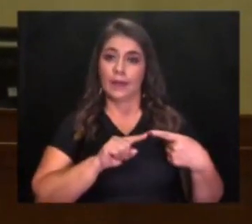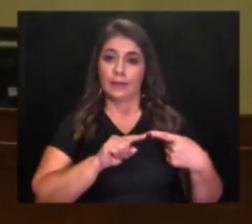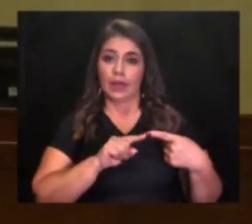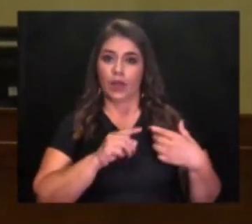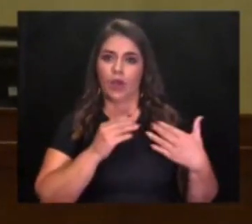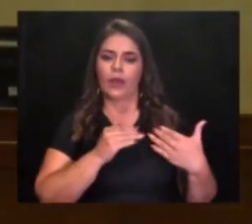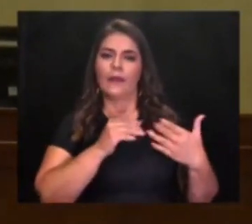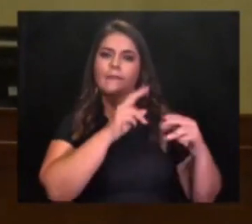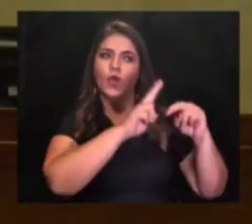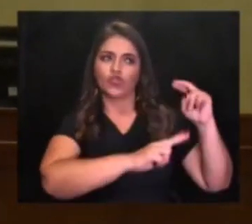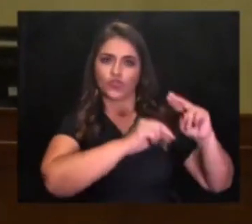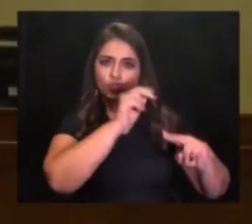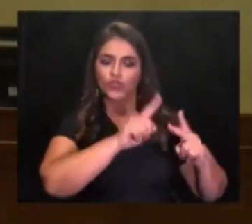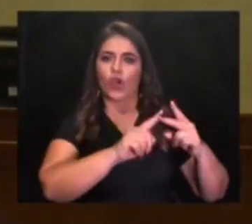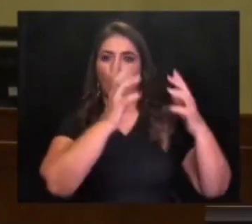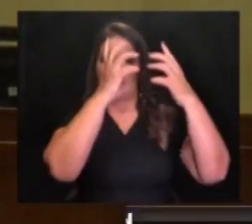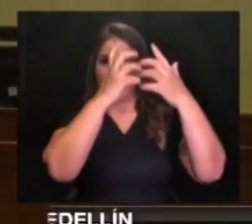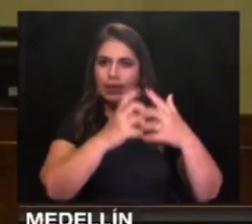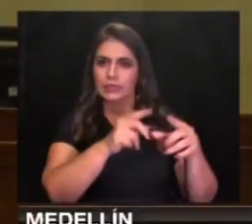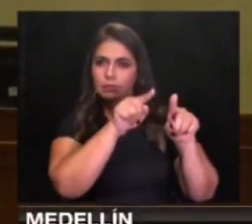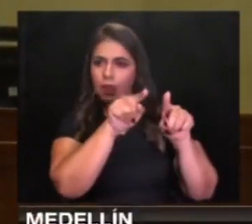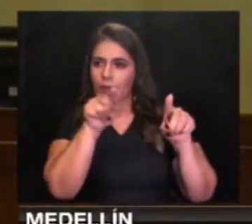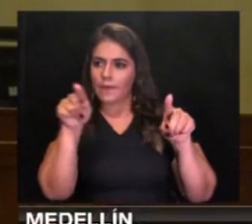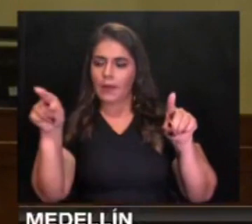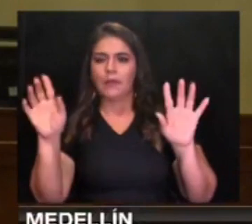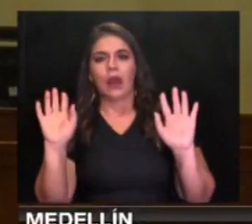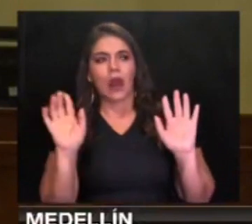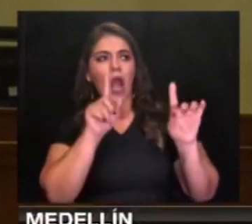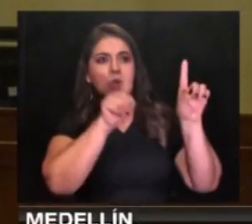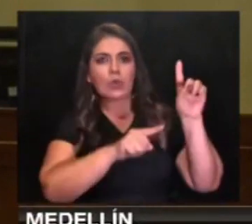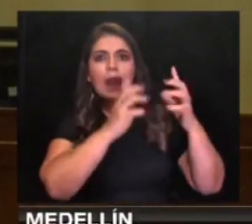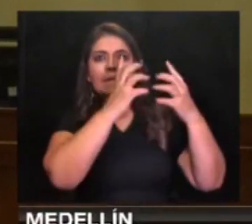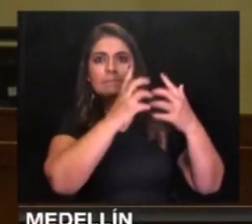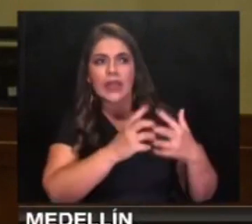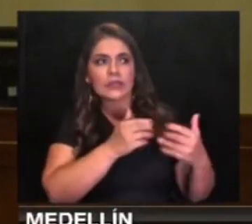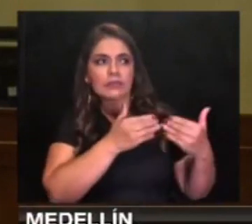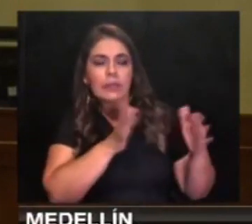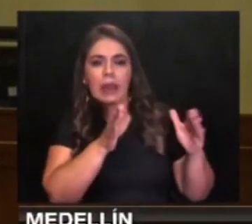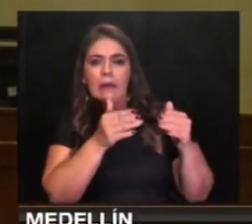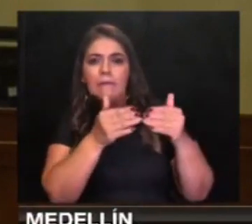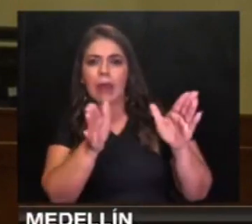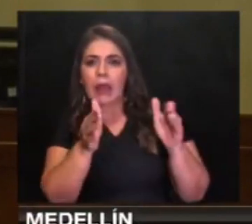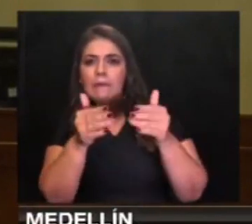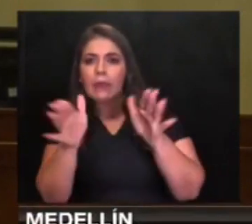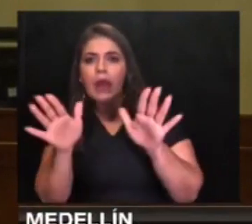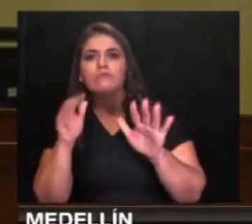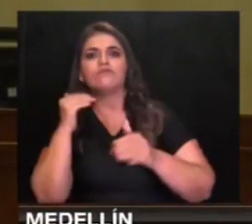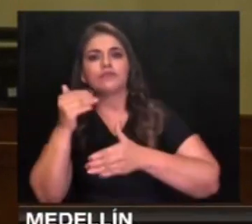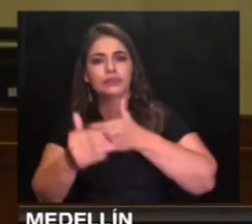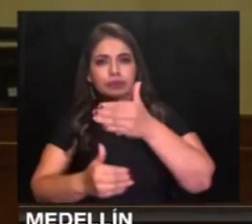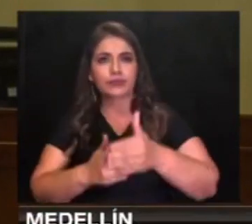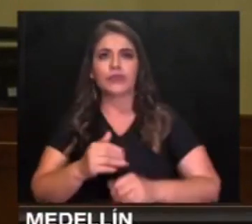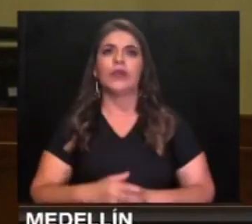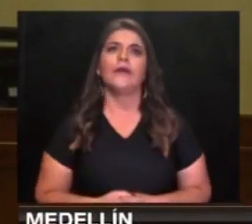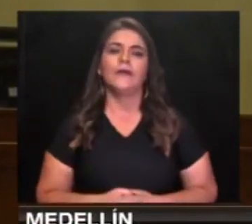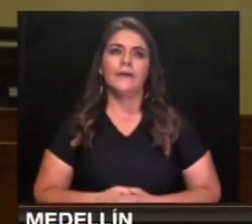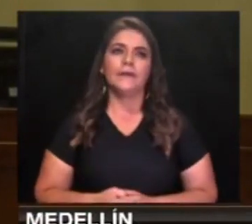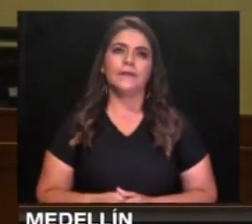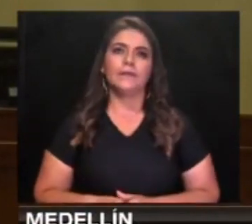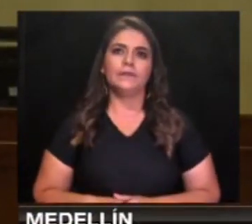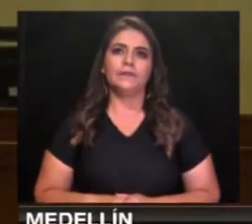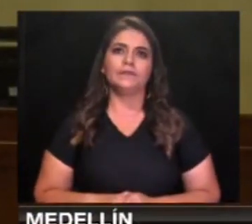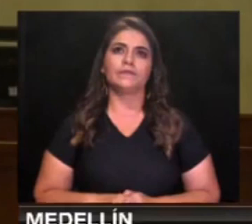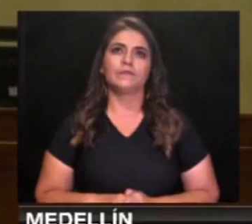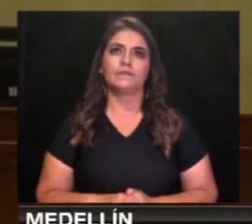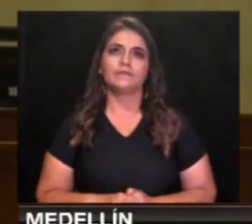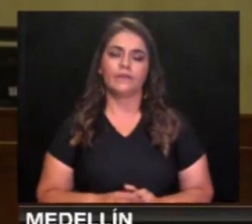manufactura. Ahí, gracias a Medellín Me Cuida Empresas, podemos hacer esa apertura de forma segura, de modo que en